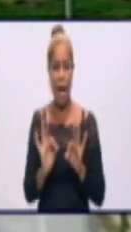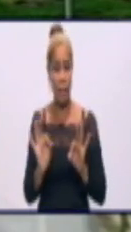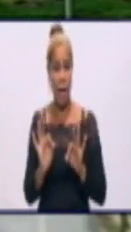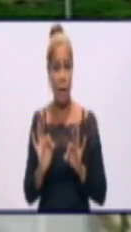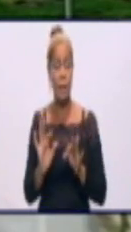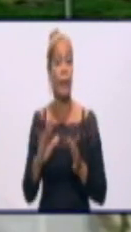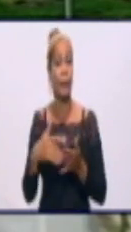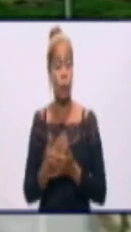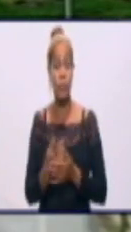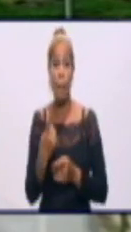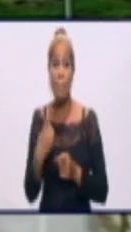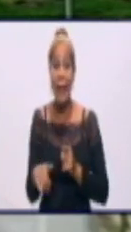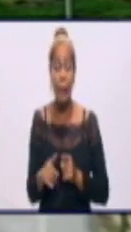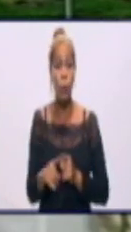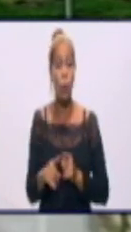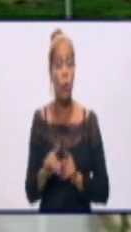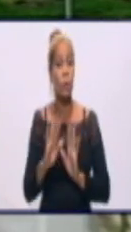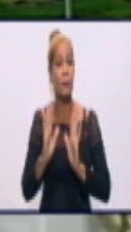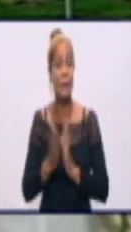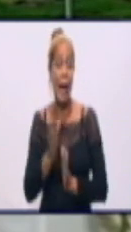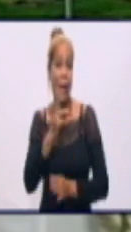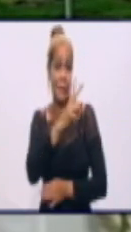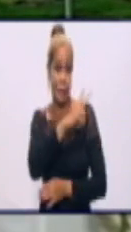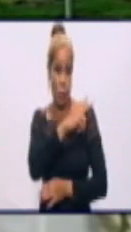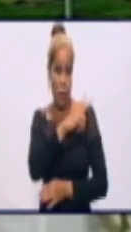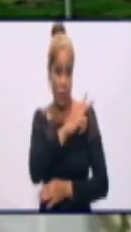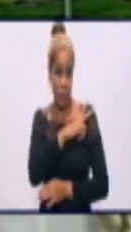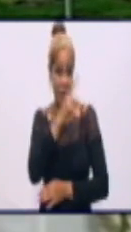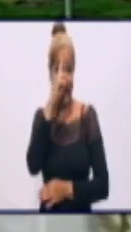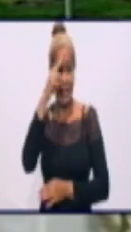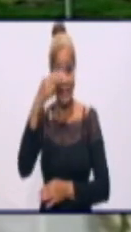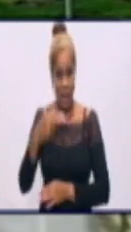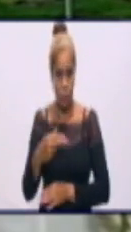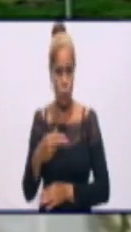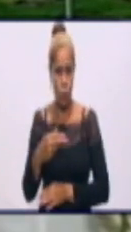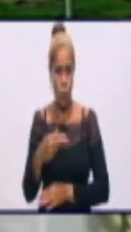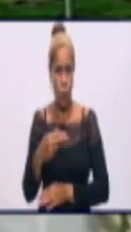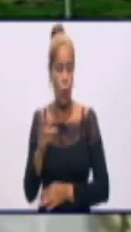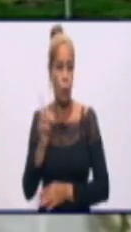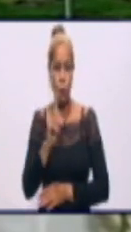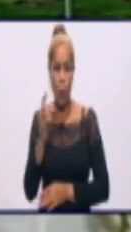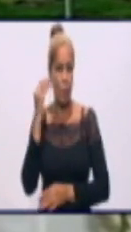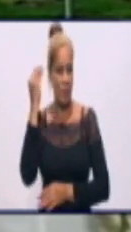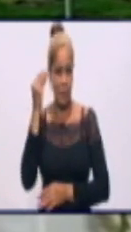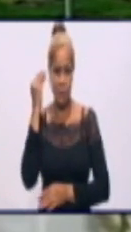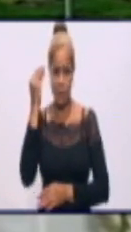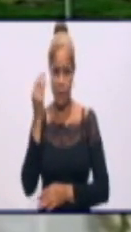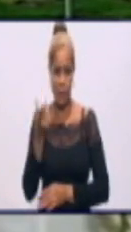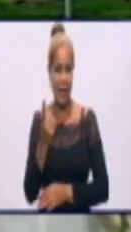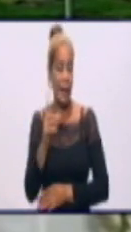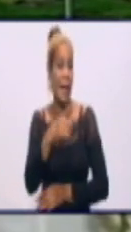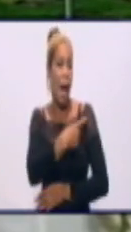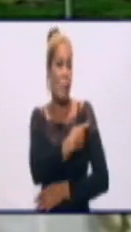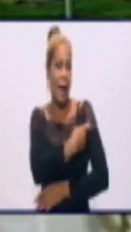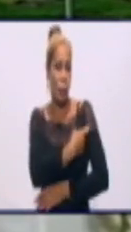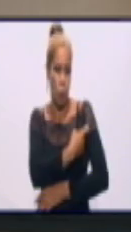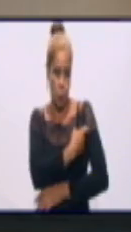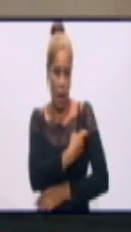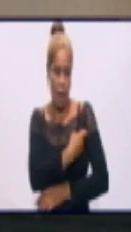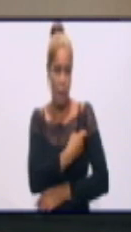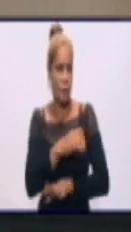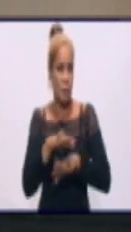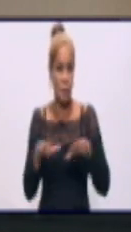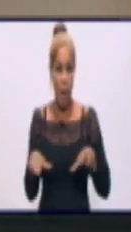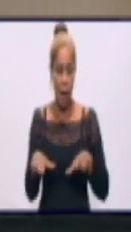es solo la vacuna el centro de la esperanza para librarnos de la COVID-19. ¿Sigue siendo así? Así es,